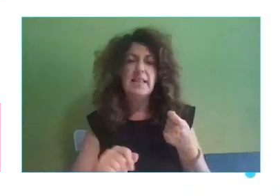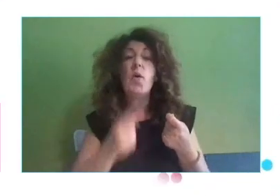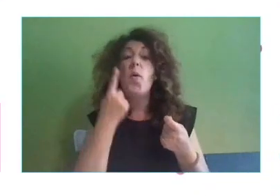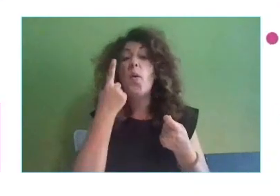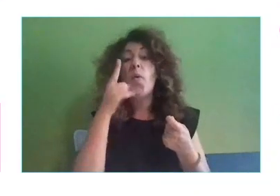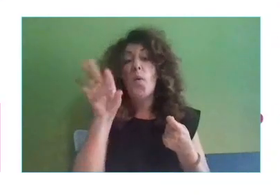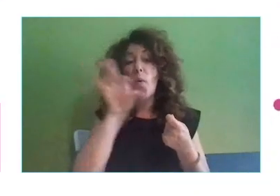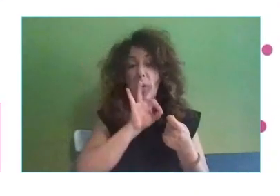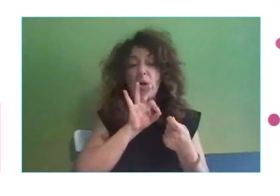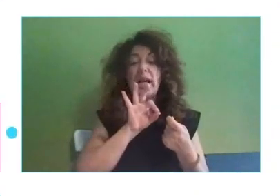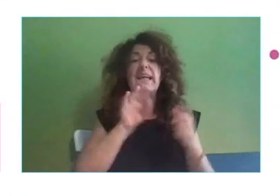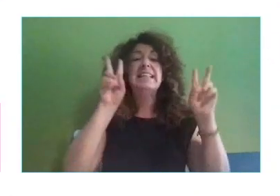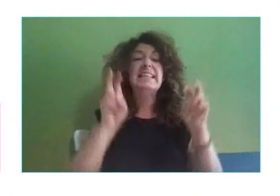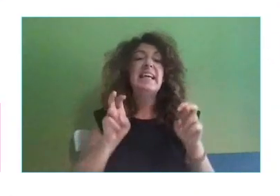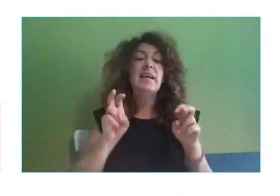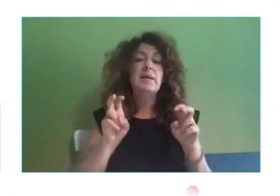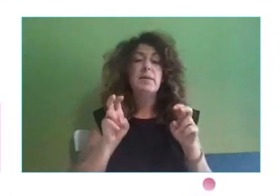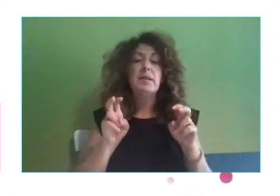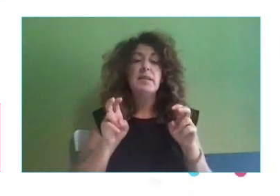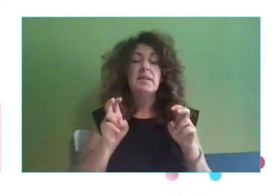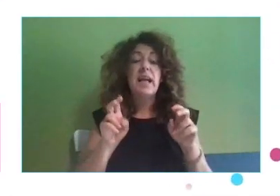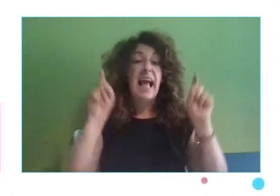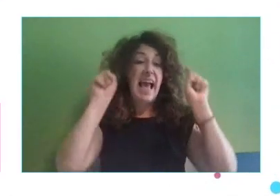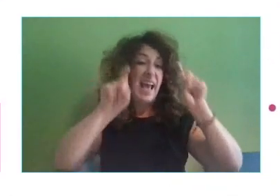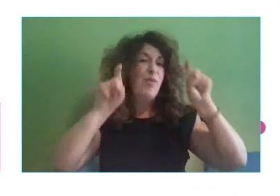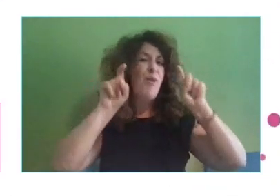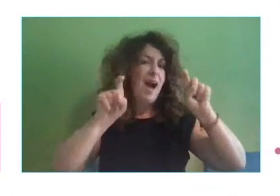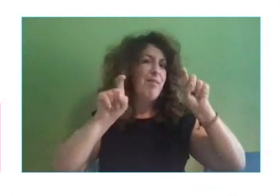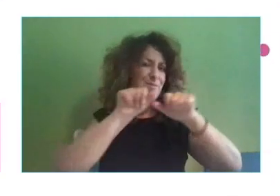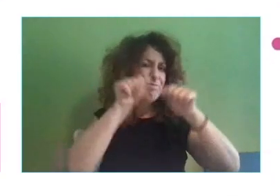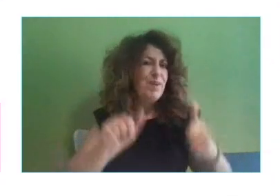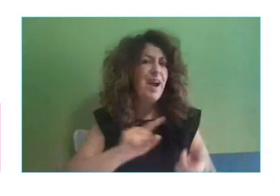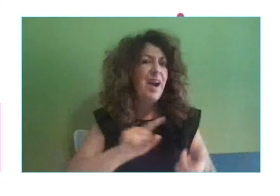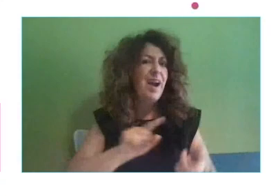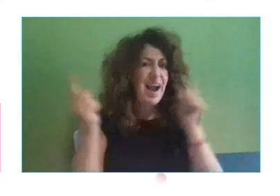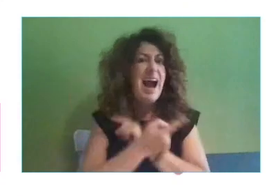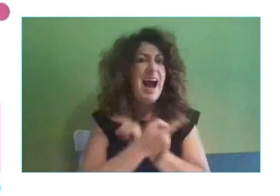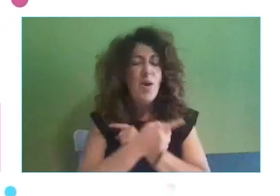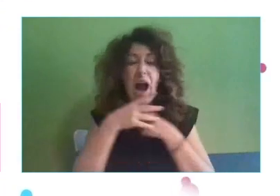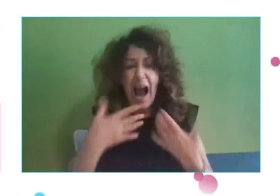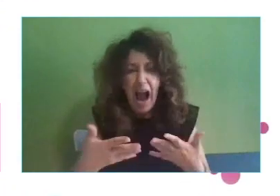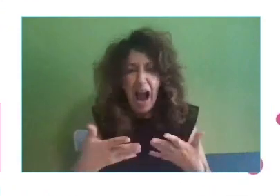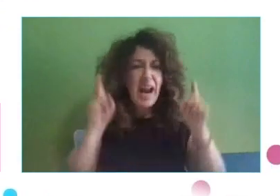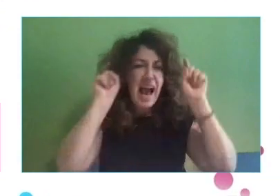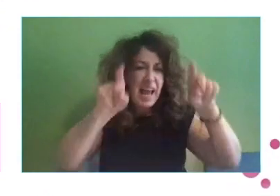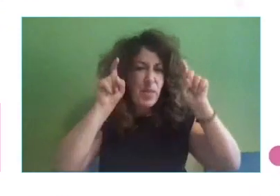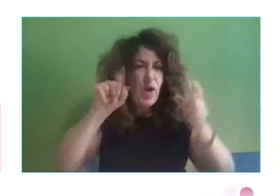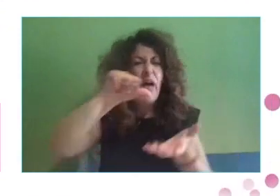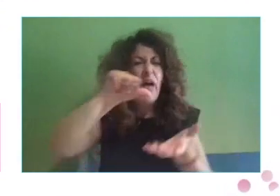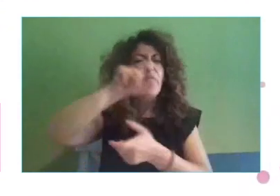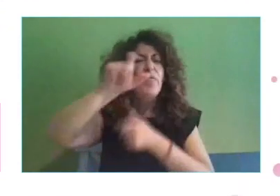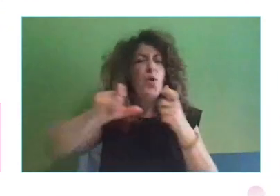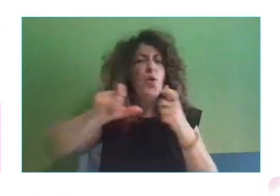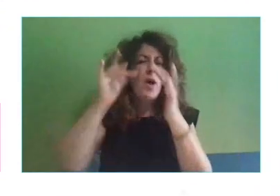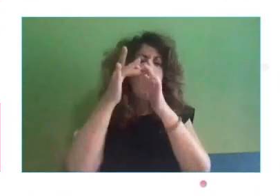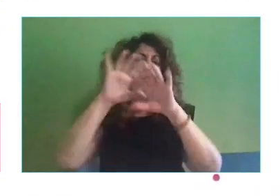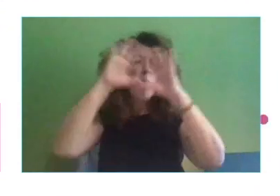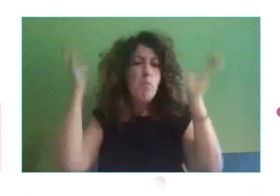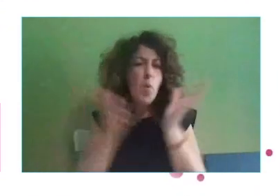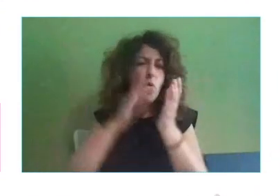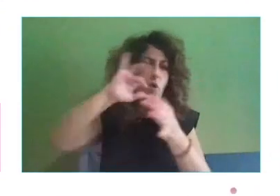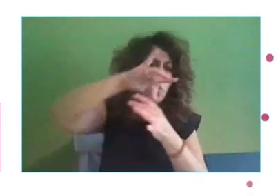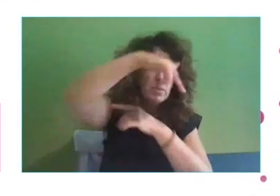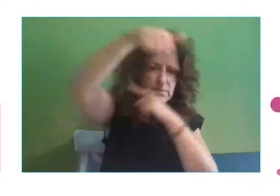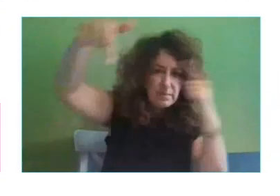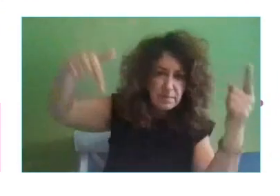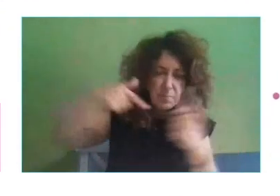habla también de cambios de la educación. educar a los ciudadanos en un mundo interconectado, redefinir la función del educador, enseñar competencias de vida necesarias